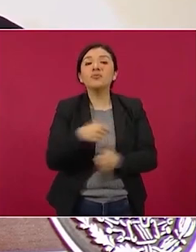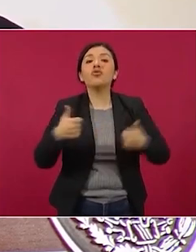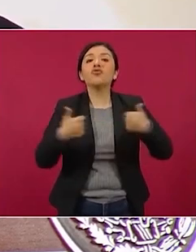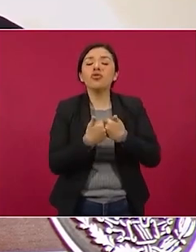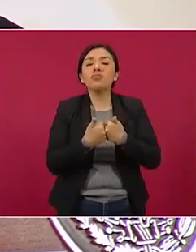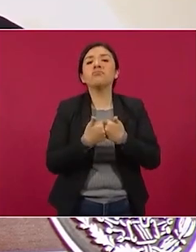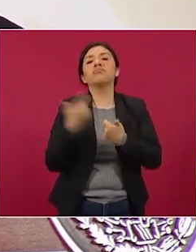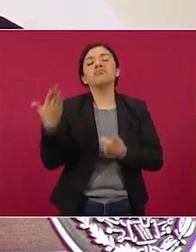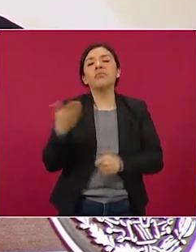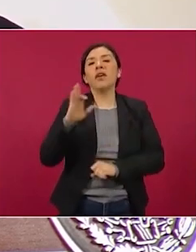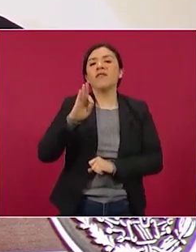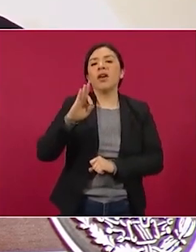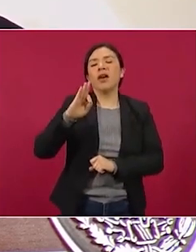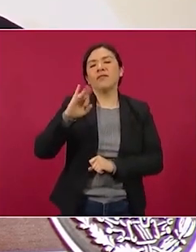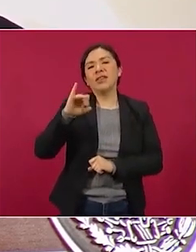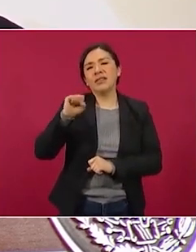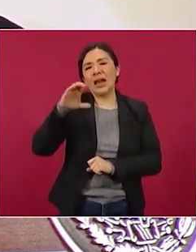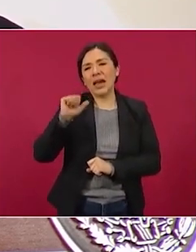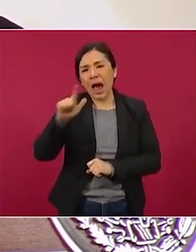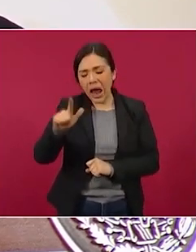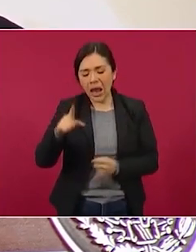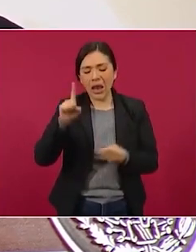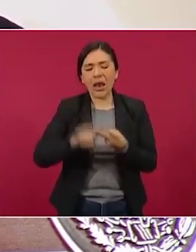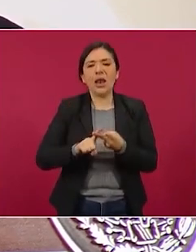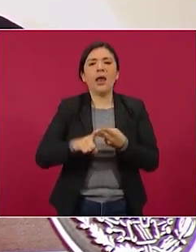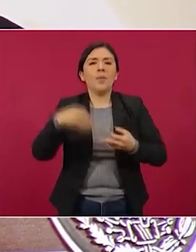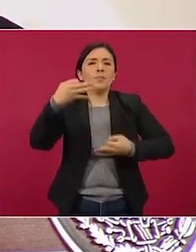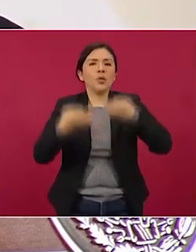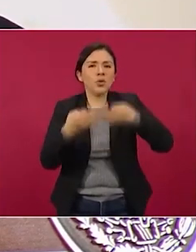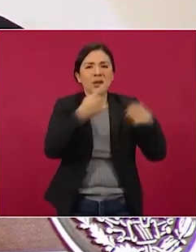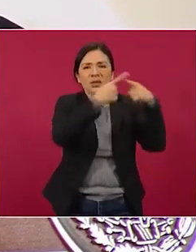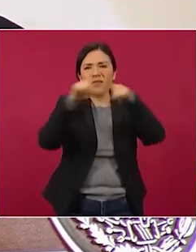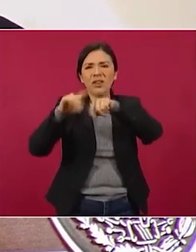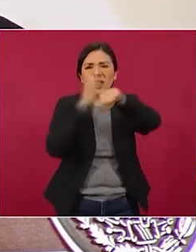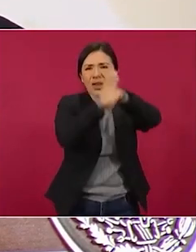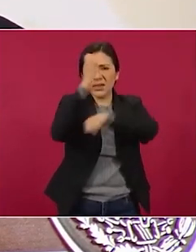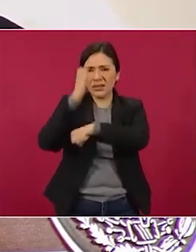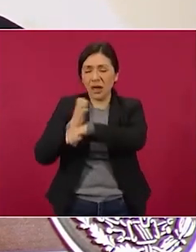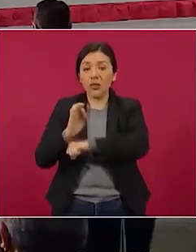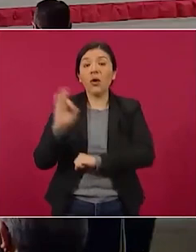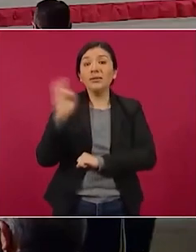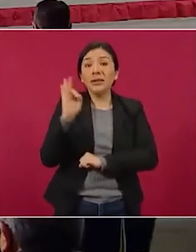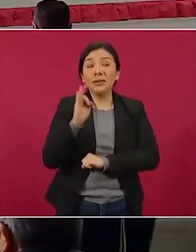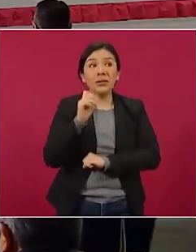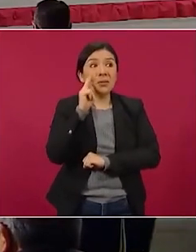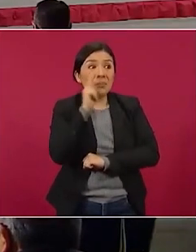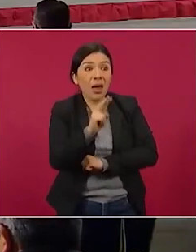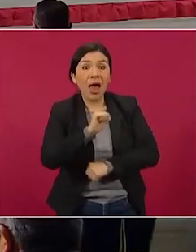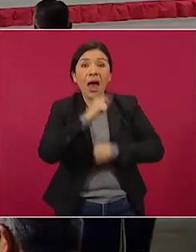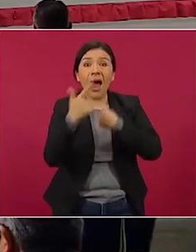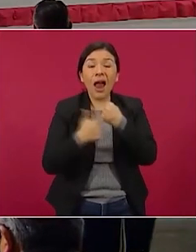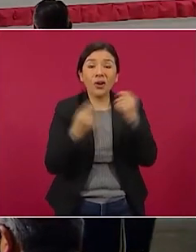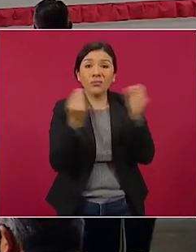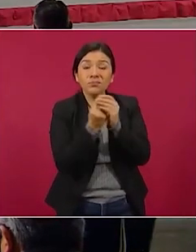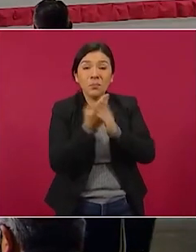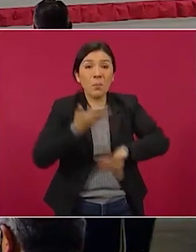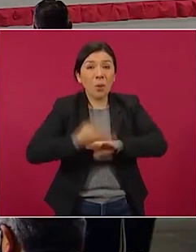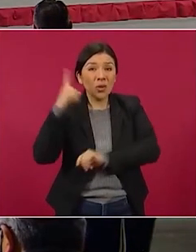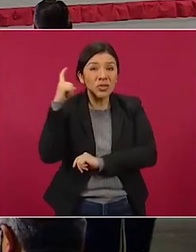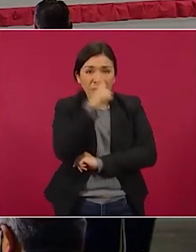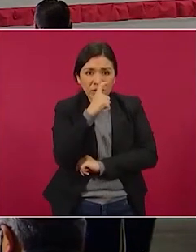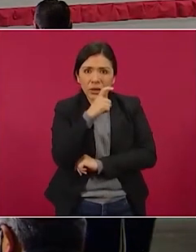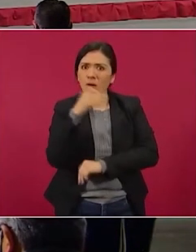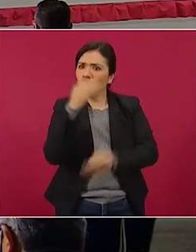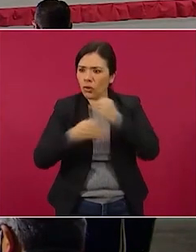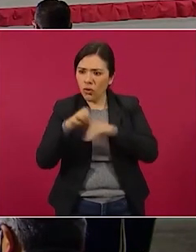fiscalías y procuradurías de los estados cuando la complejidad de los casos así lo requiere.